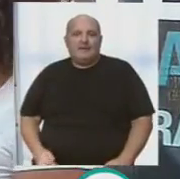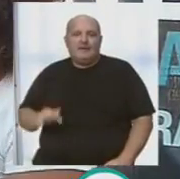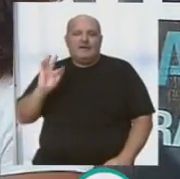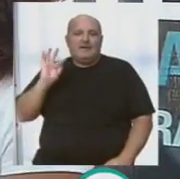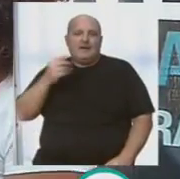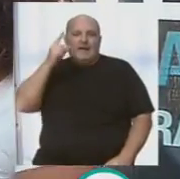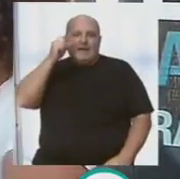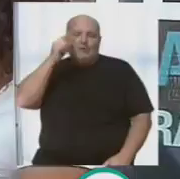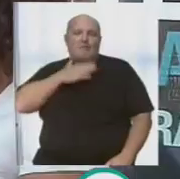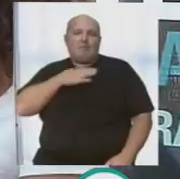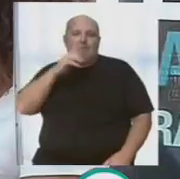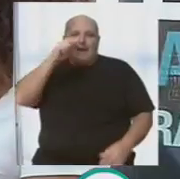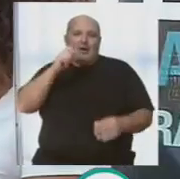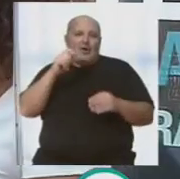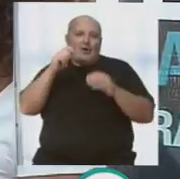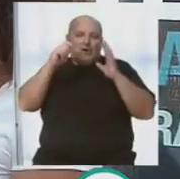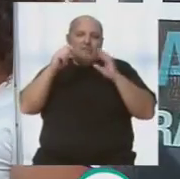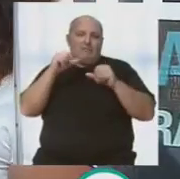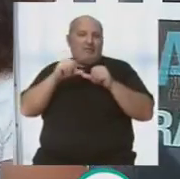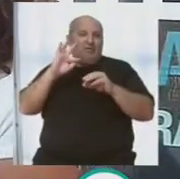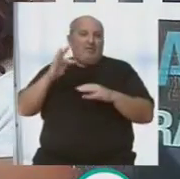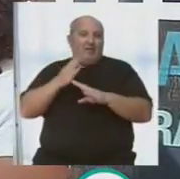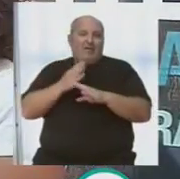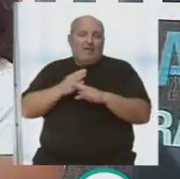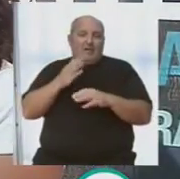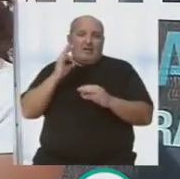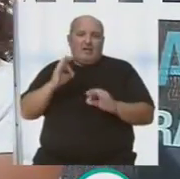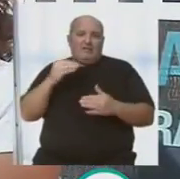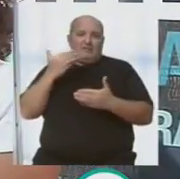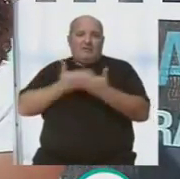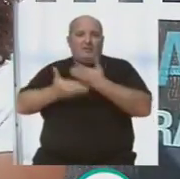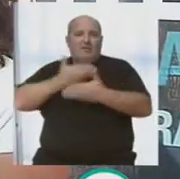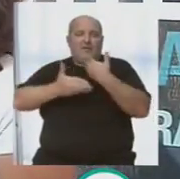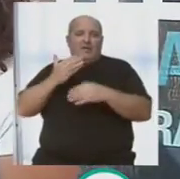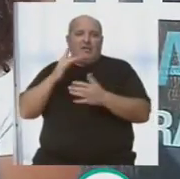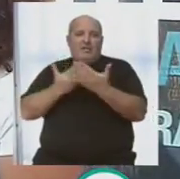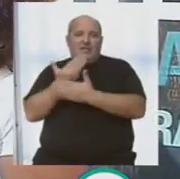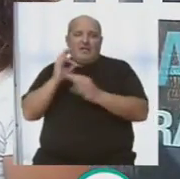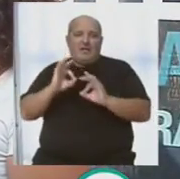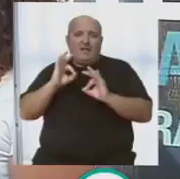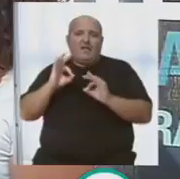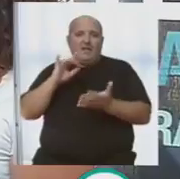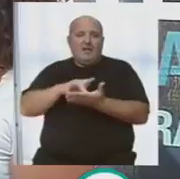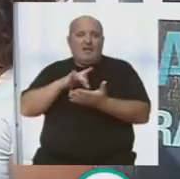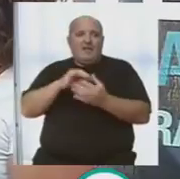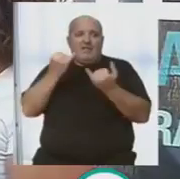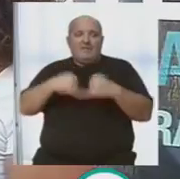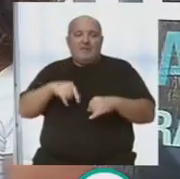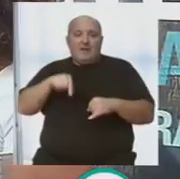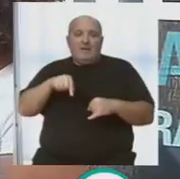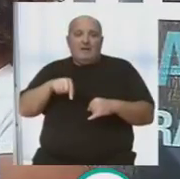También guiñitos a Pacoalba, va estar presente. Ten cuidado que todos estos señores que están colaborando ese día en el festival.